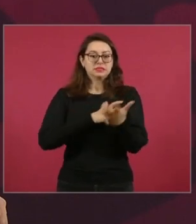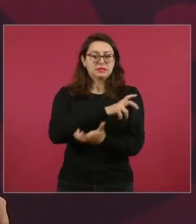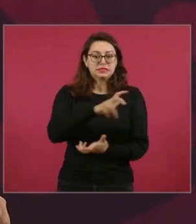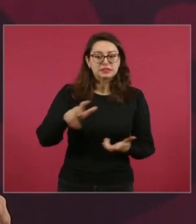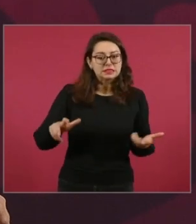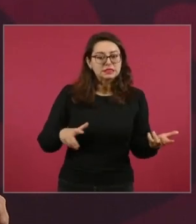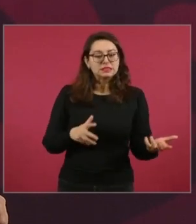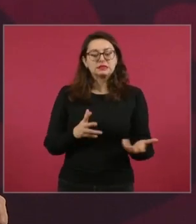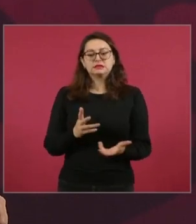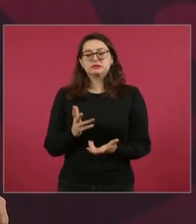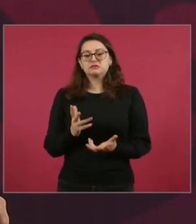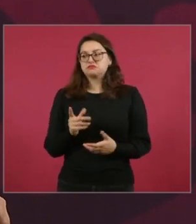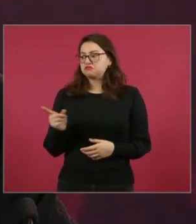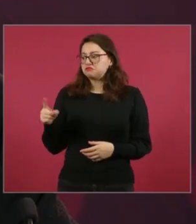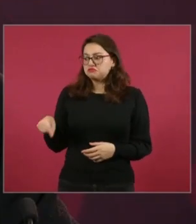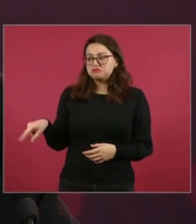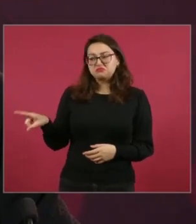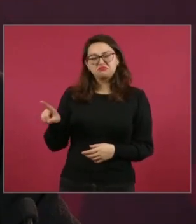primeros en llegar.